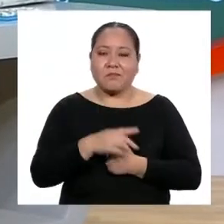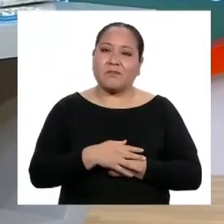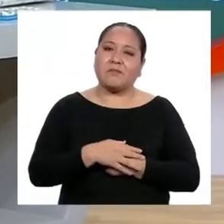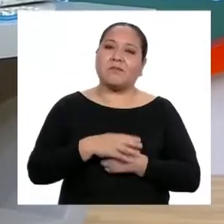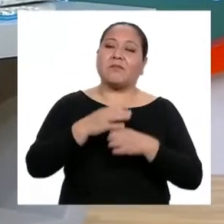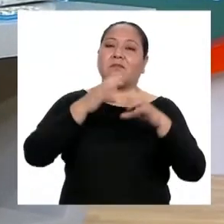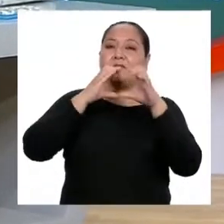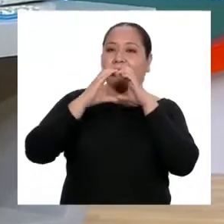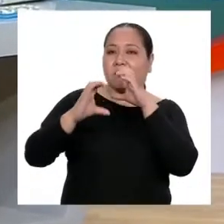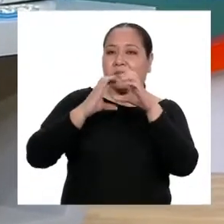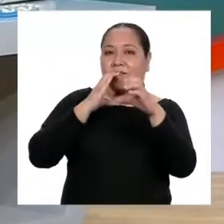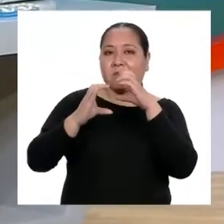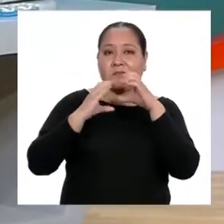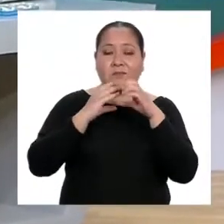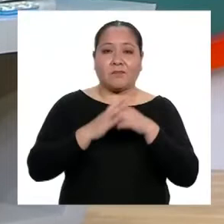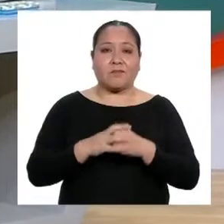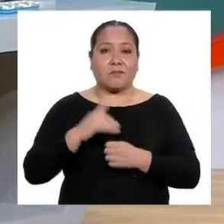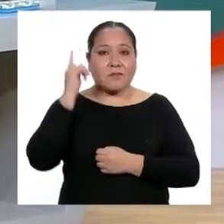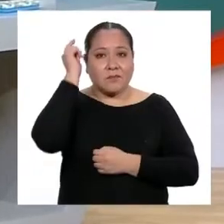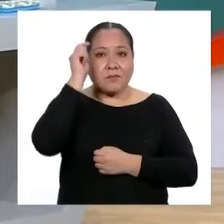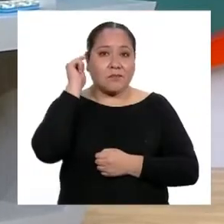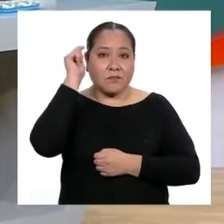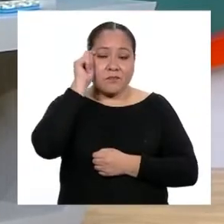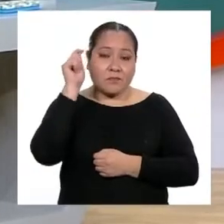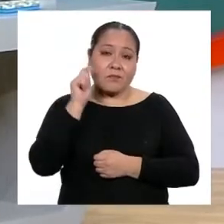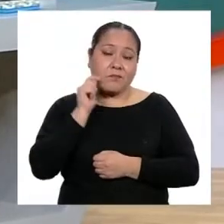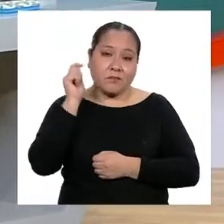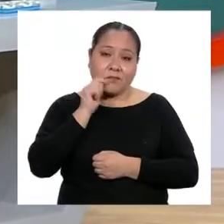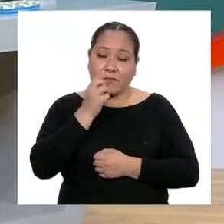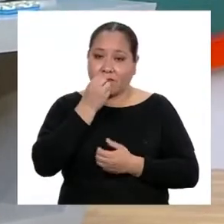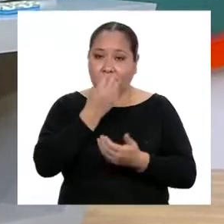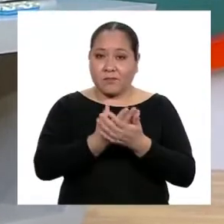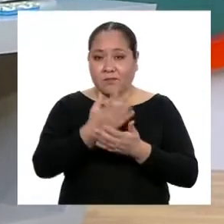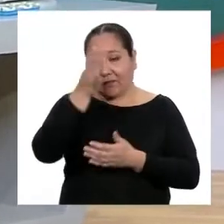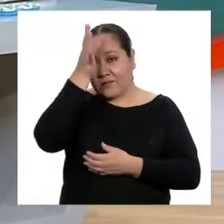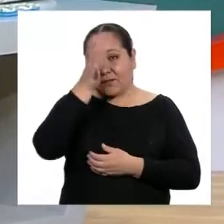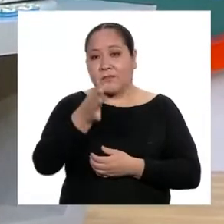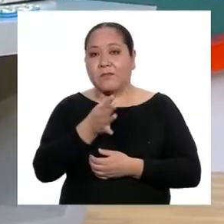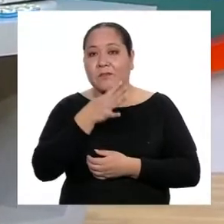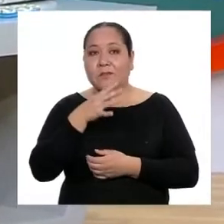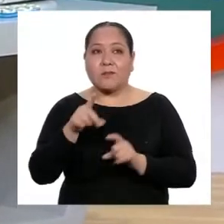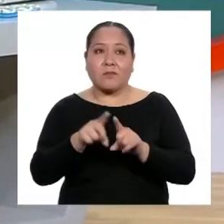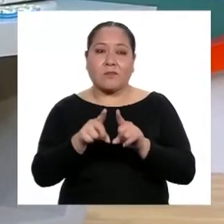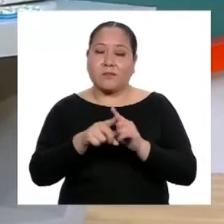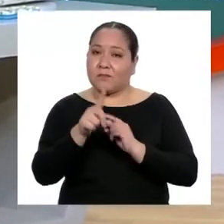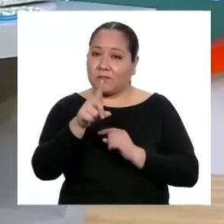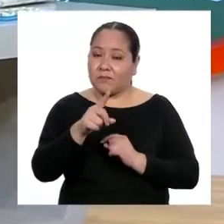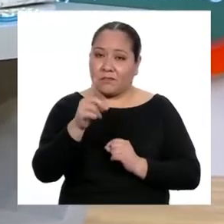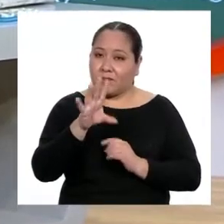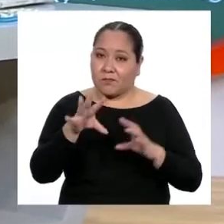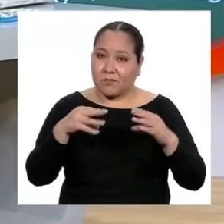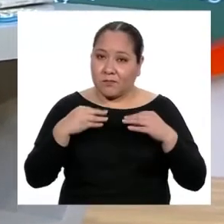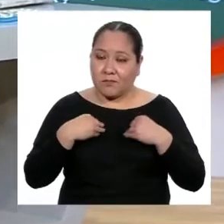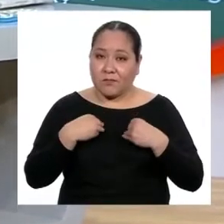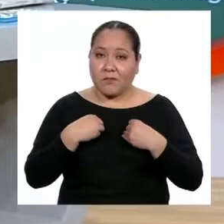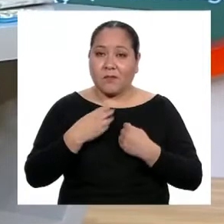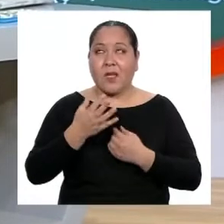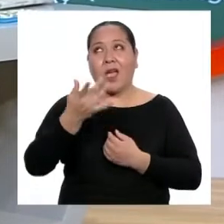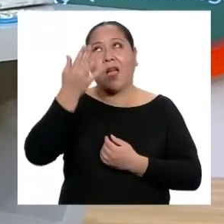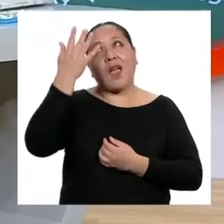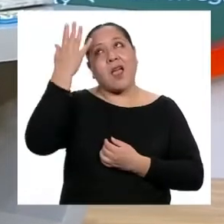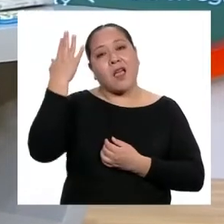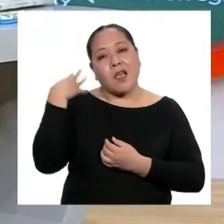comunicarse. Los tíos son unos buenos padres. Además, aunque no me creas, alguna vez hace